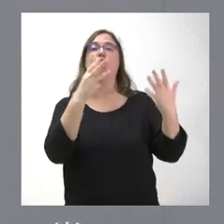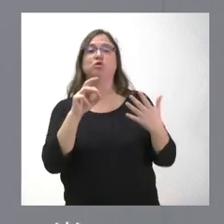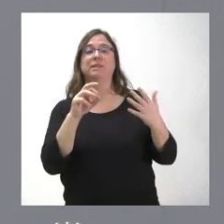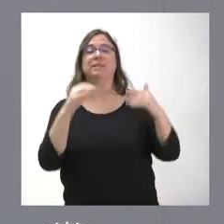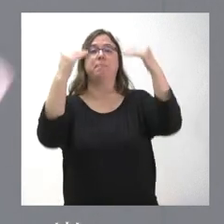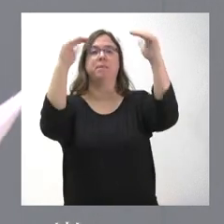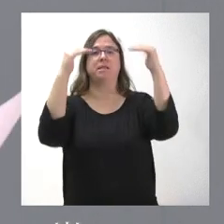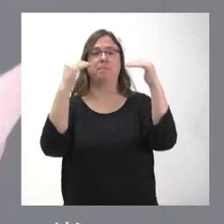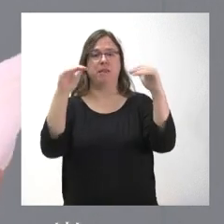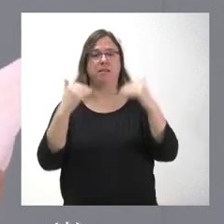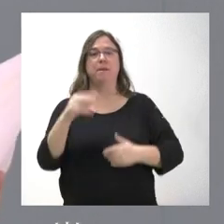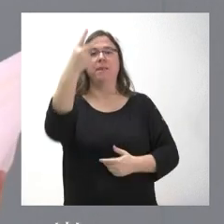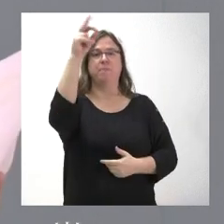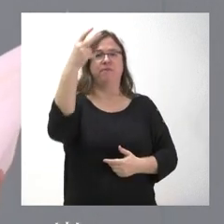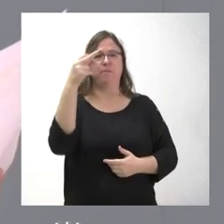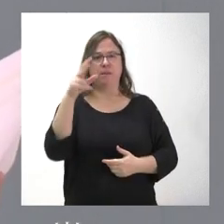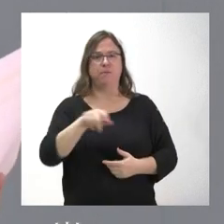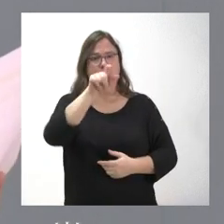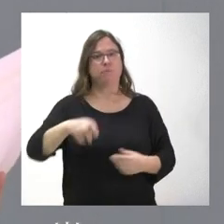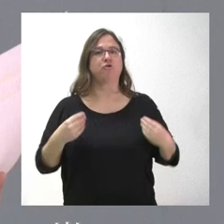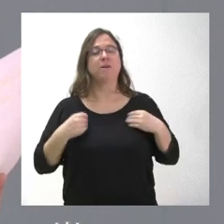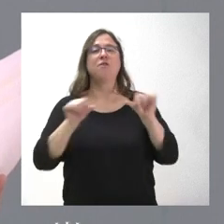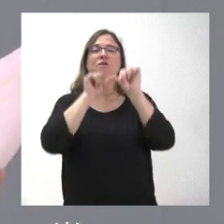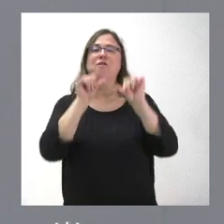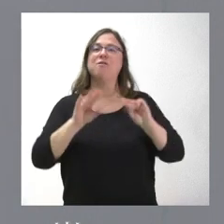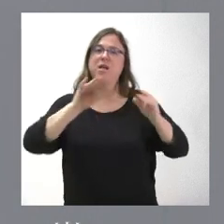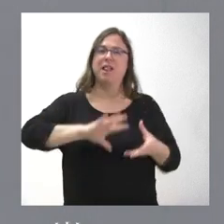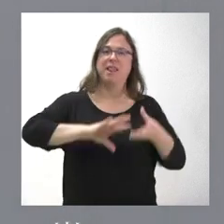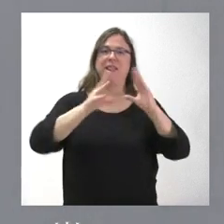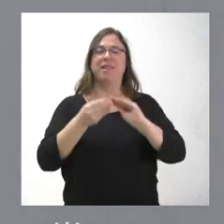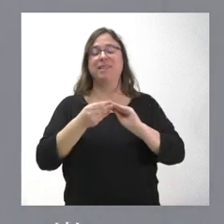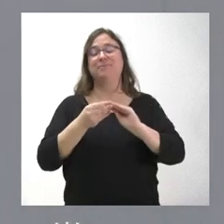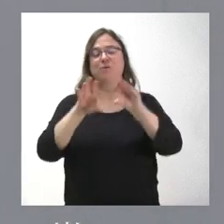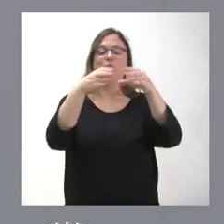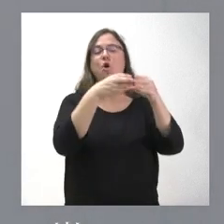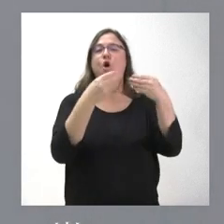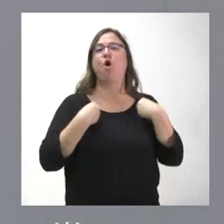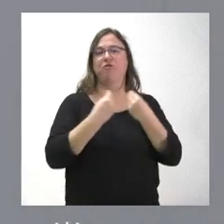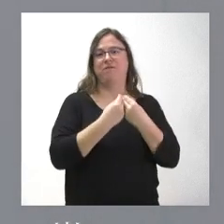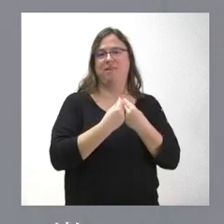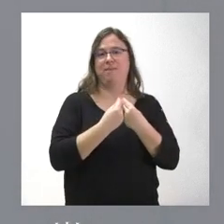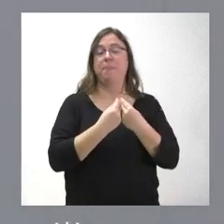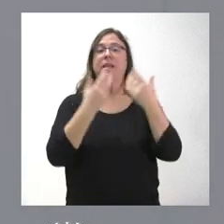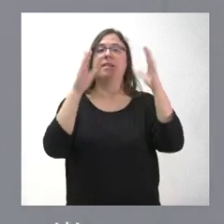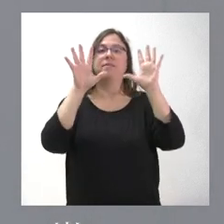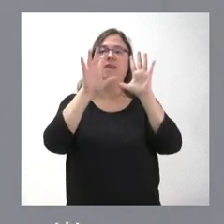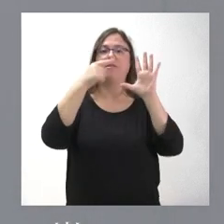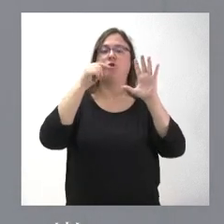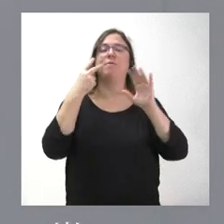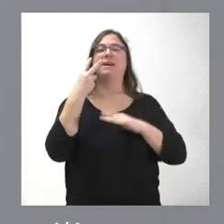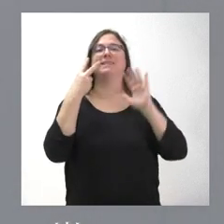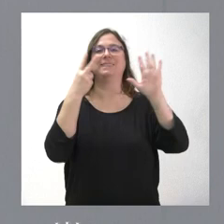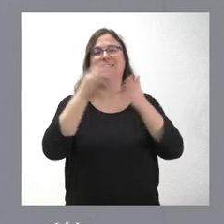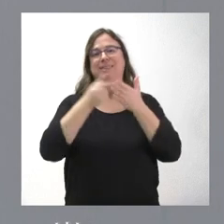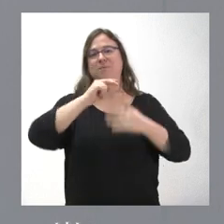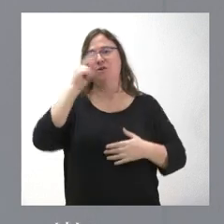una de las plantas que adquieren esta nueva fórmula de adaptación a unidades de convivencia. 10,7 millones de euros para las universidades